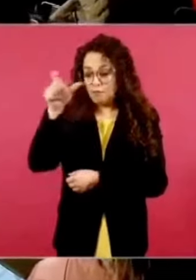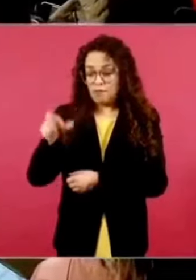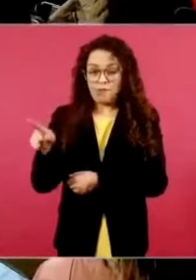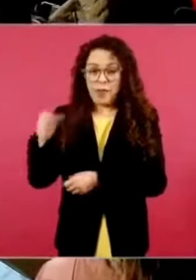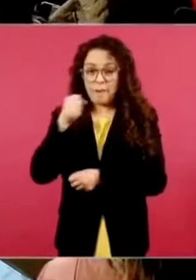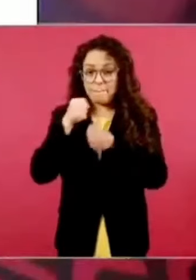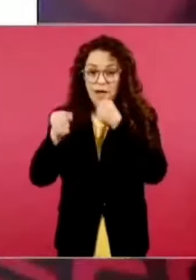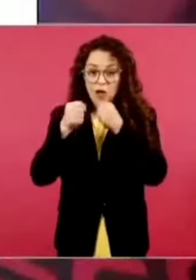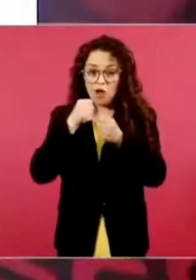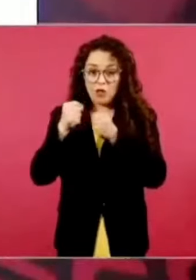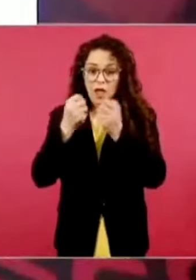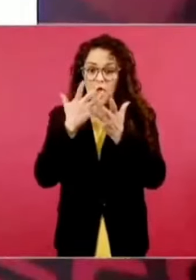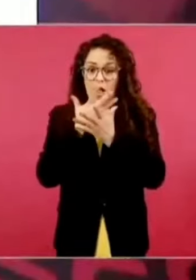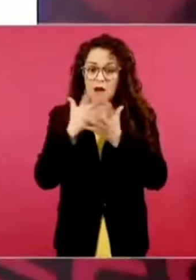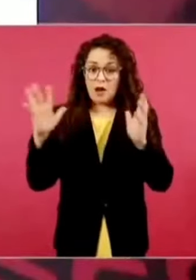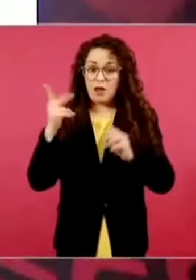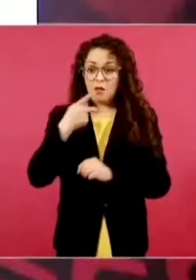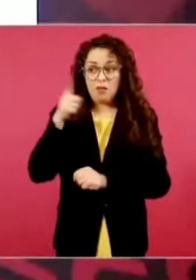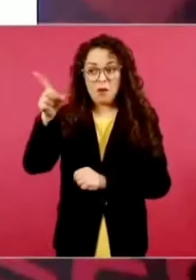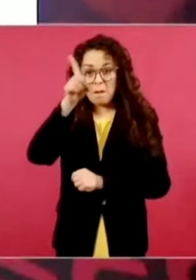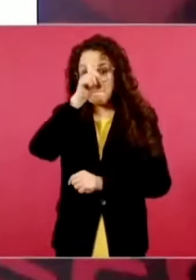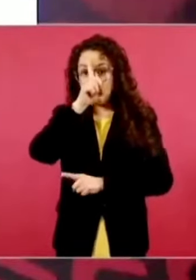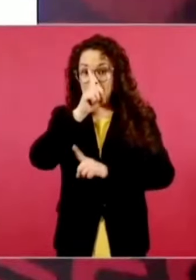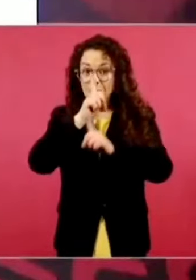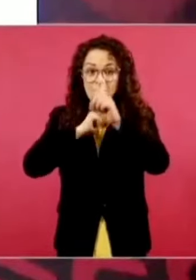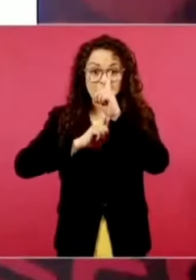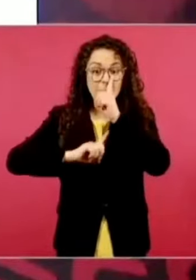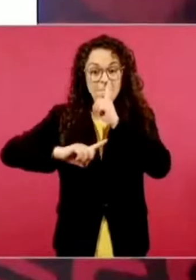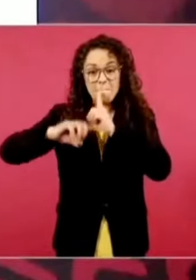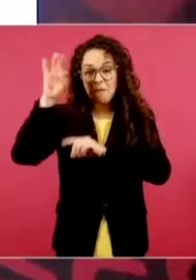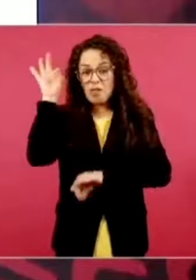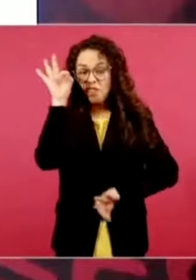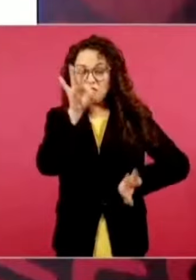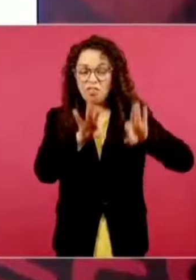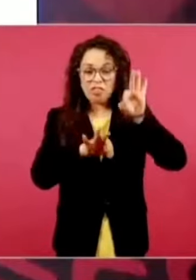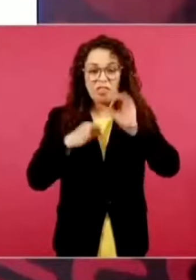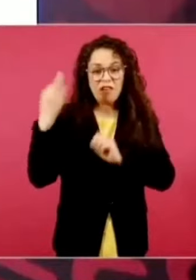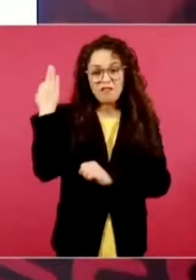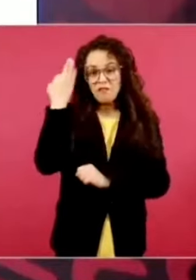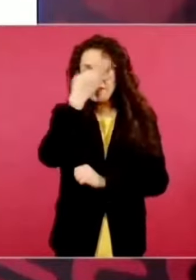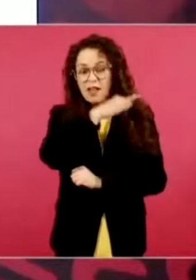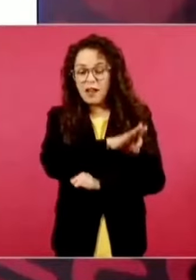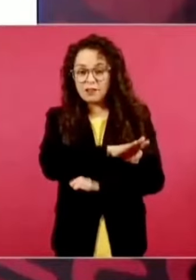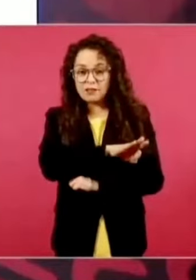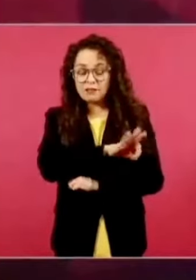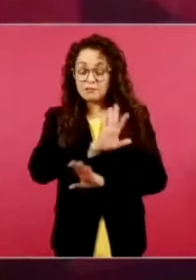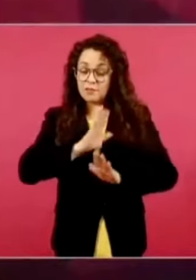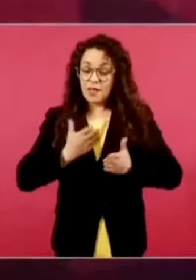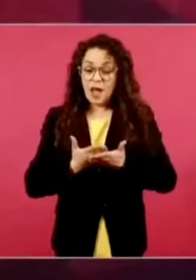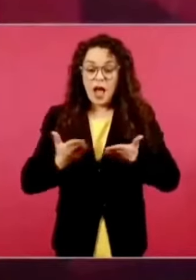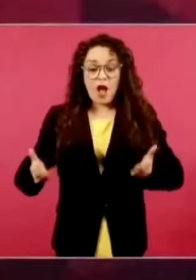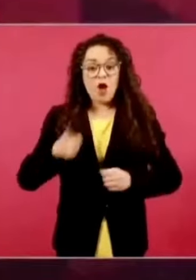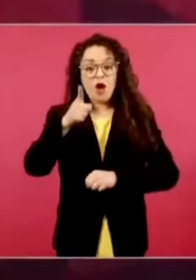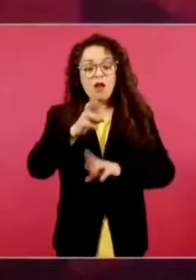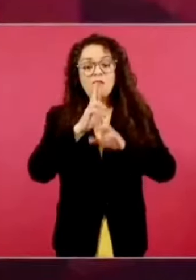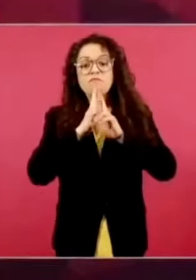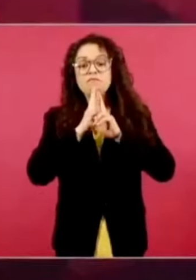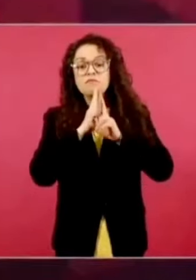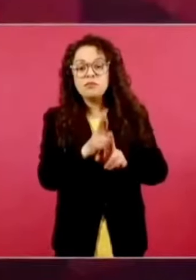es un gran calomniador. Y lo que respondieron ahora demuestra